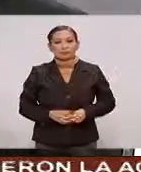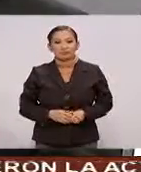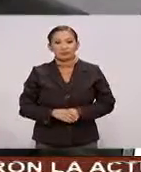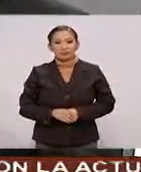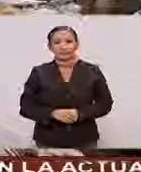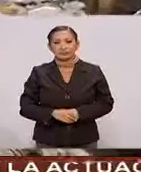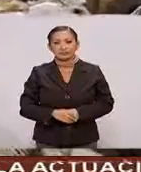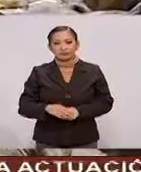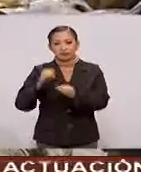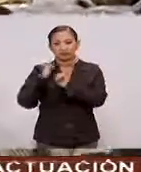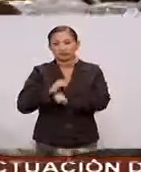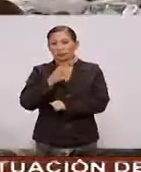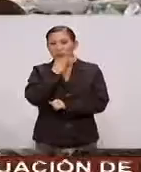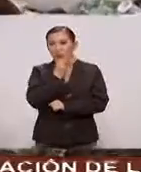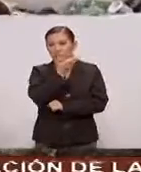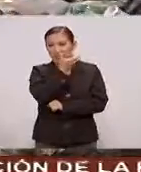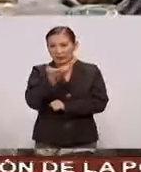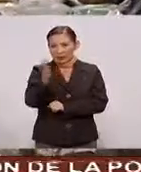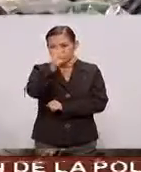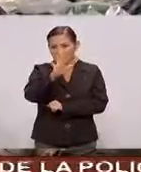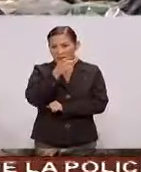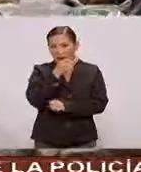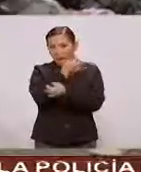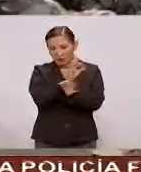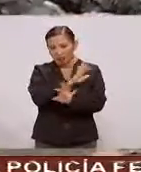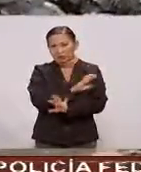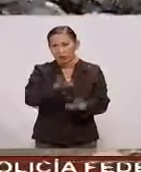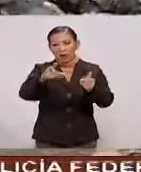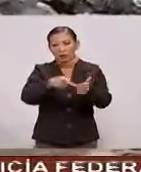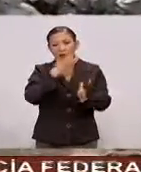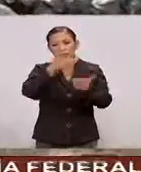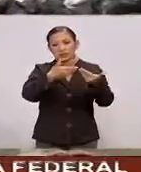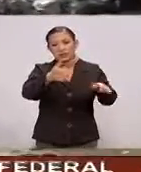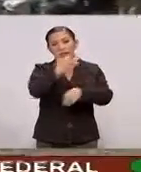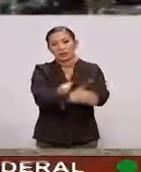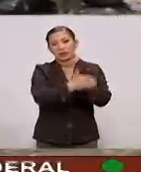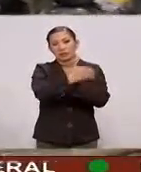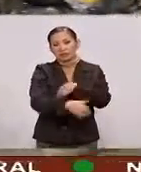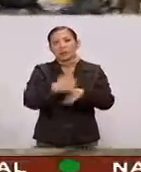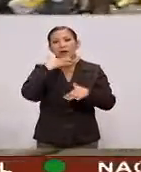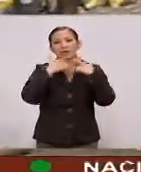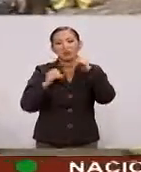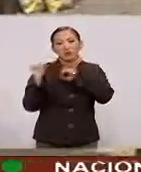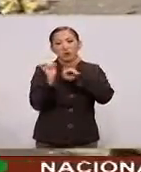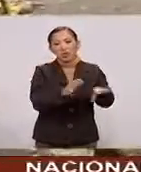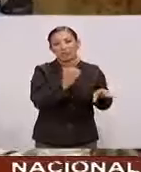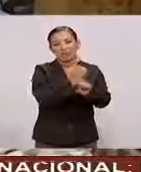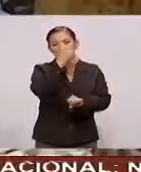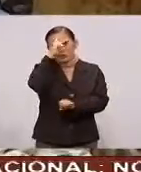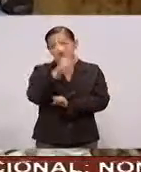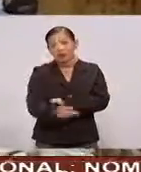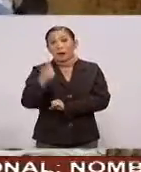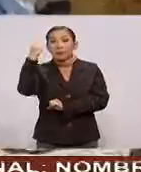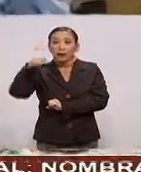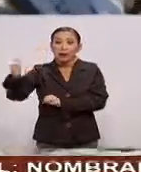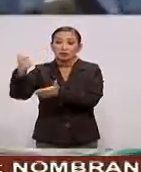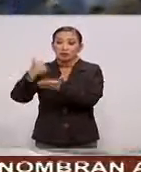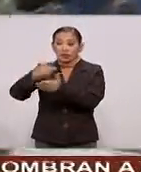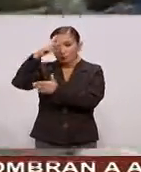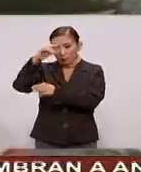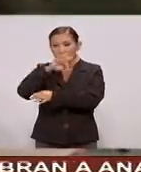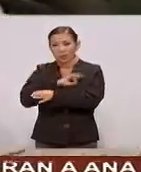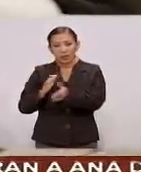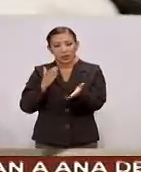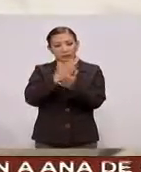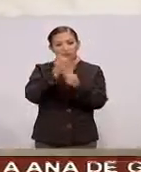El secretario de Medio Ambiente también informó que ya fueron reabiertos temporalmente Los depósitos de basura del Estado de México Para que la Ciudad de México